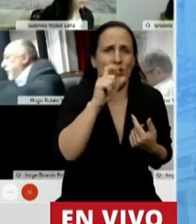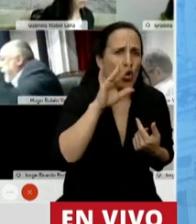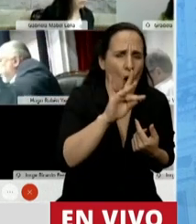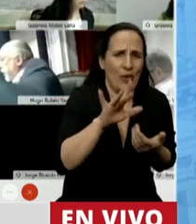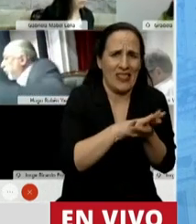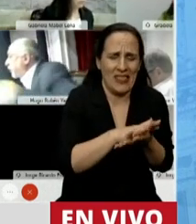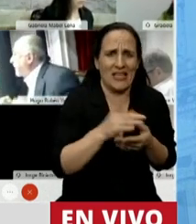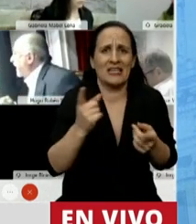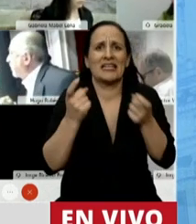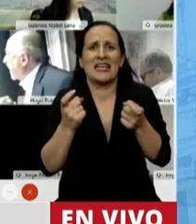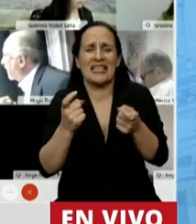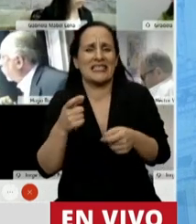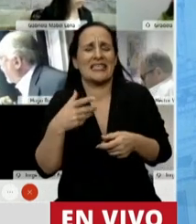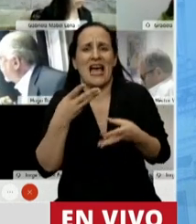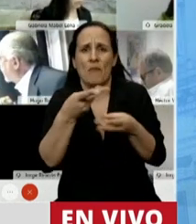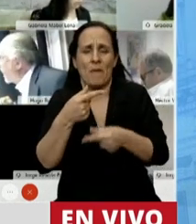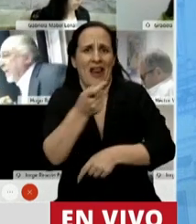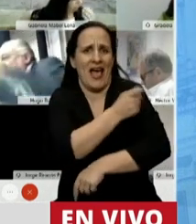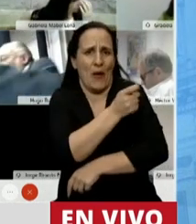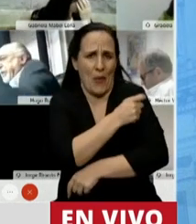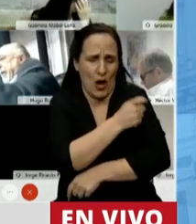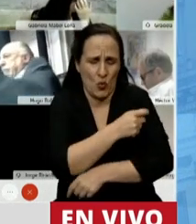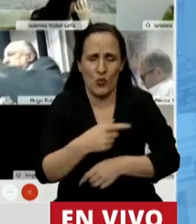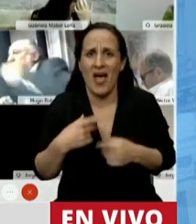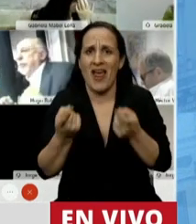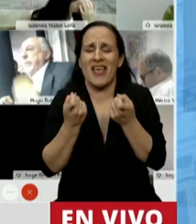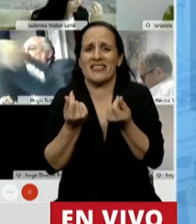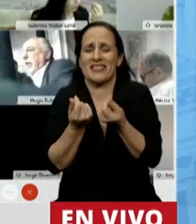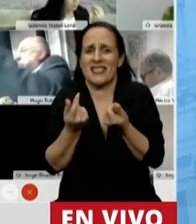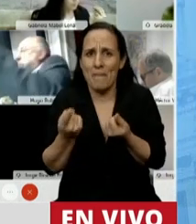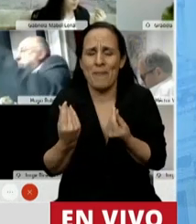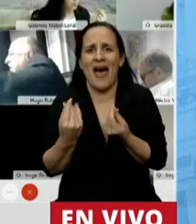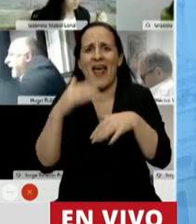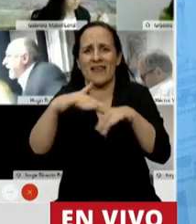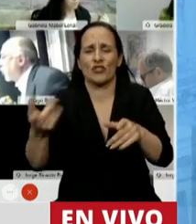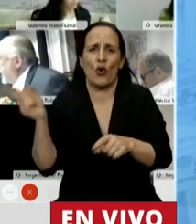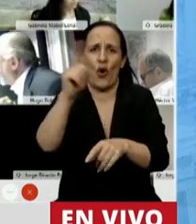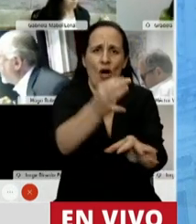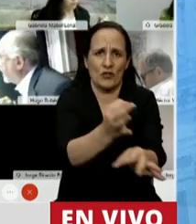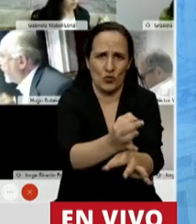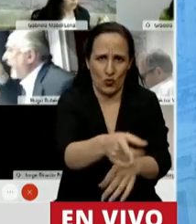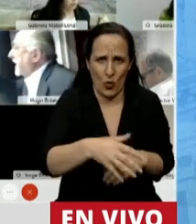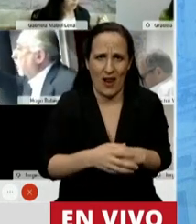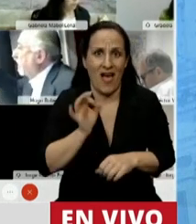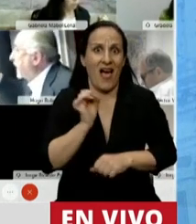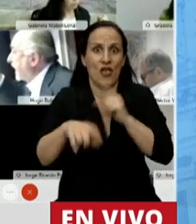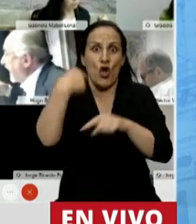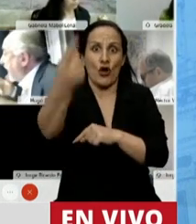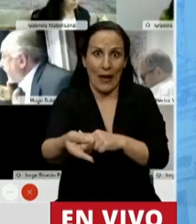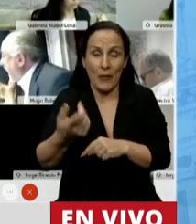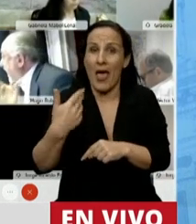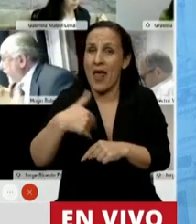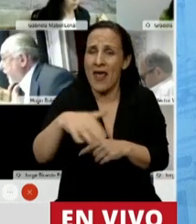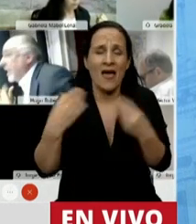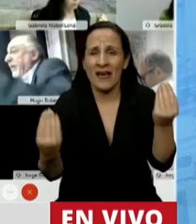Necesitamos recursos para comprar vacunas. Necesitamos recursos para que los pibes vuelvan a la escuela. El año que viene la